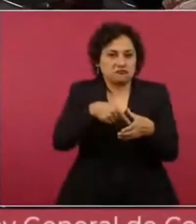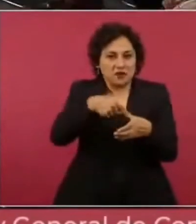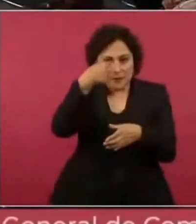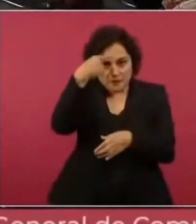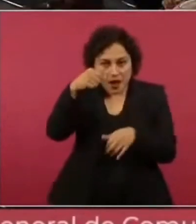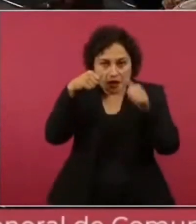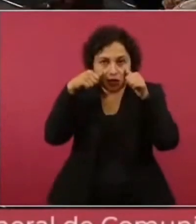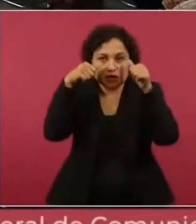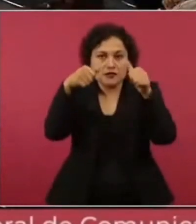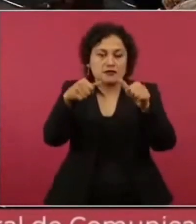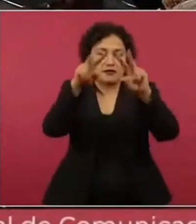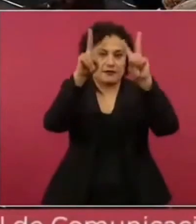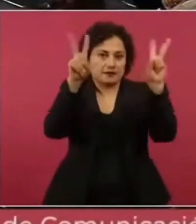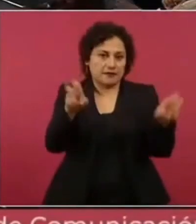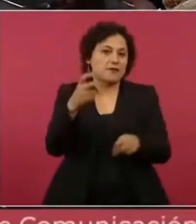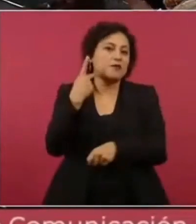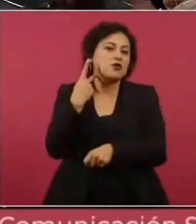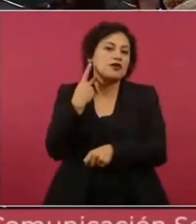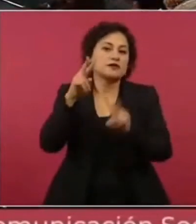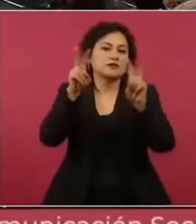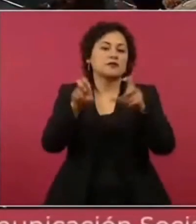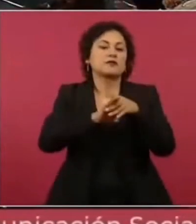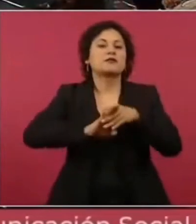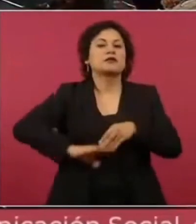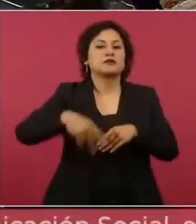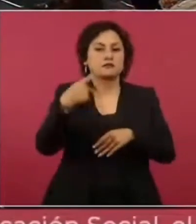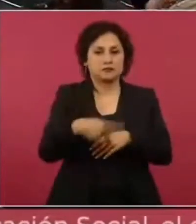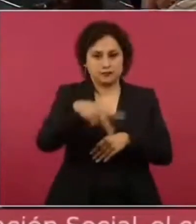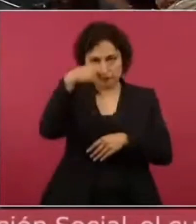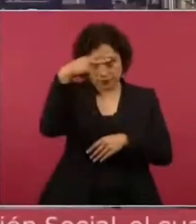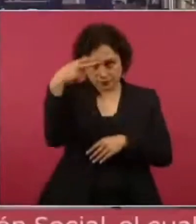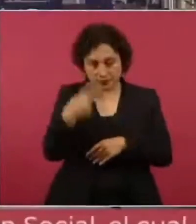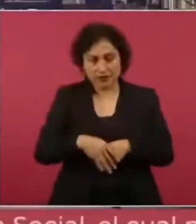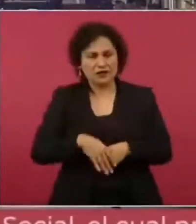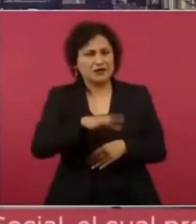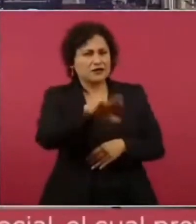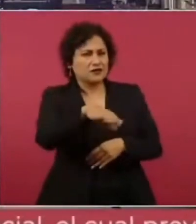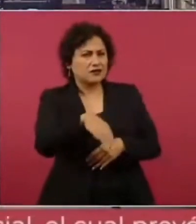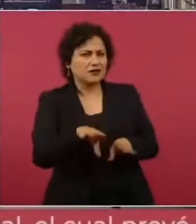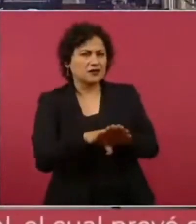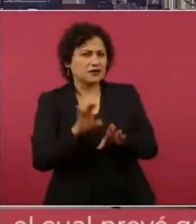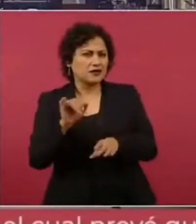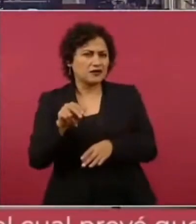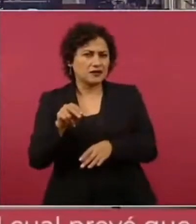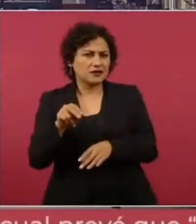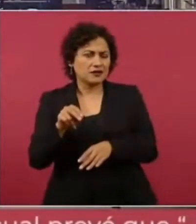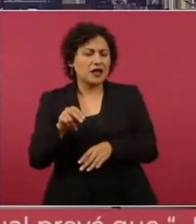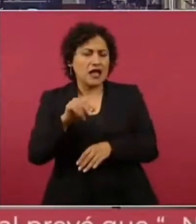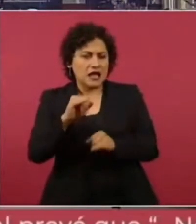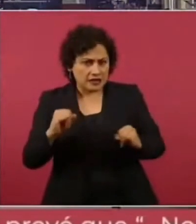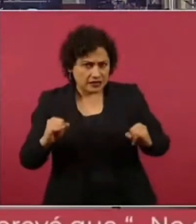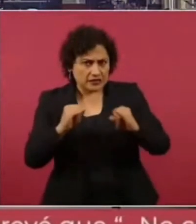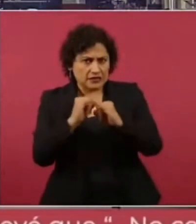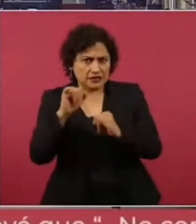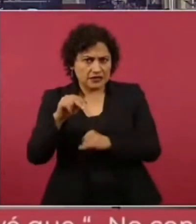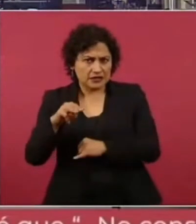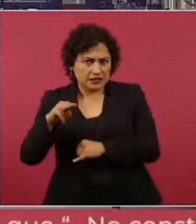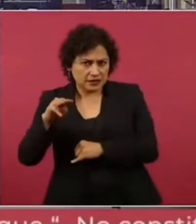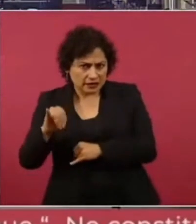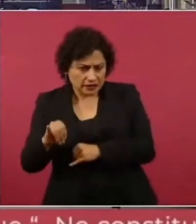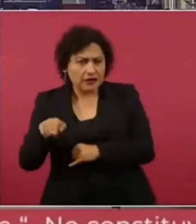migratoria en el país. ¿El INM entonces es la máxima autoridad o sería el Instituto Nacional de Migración?